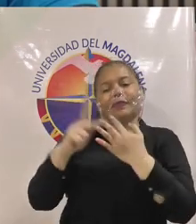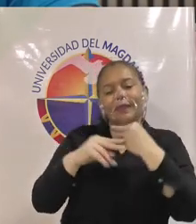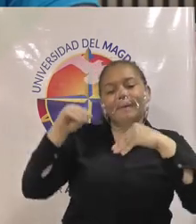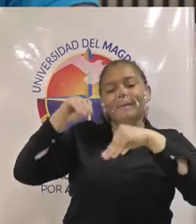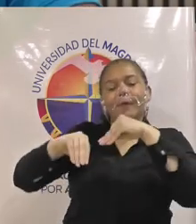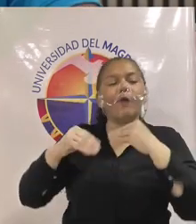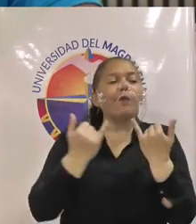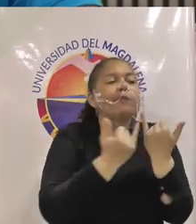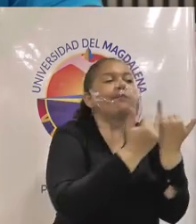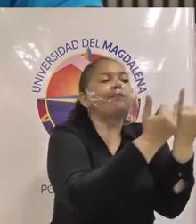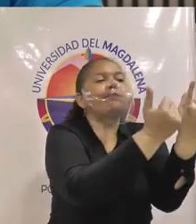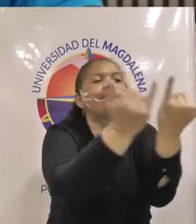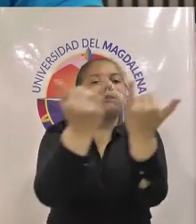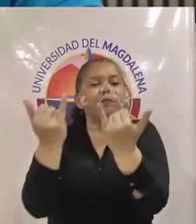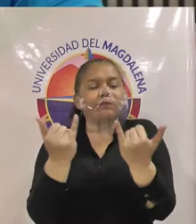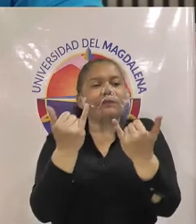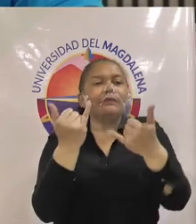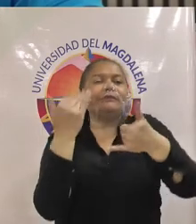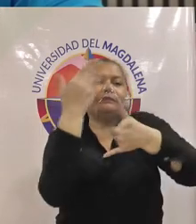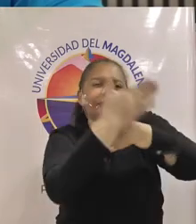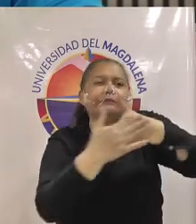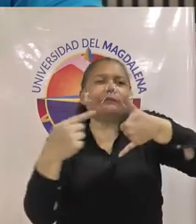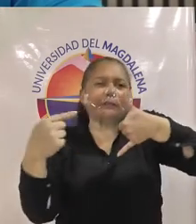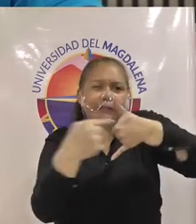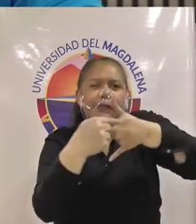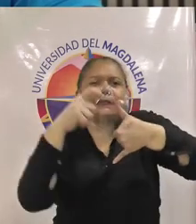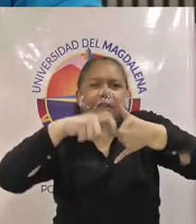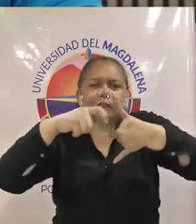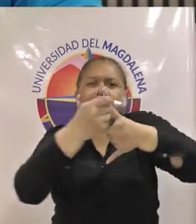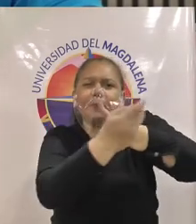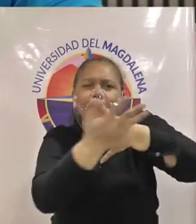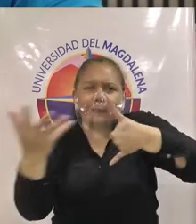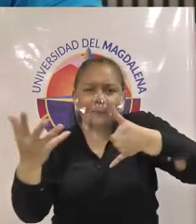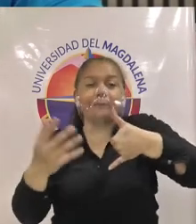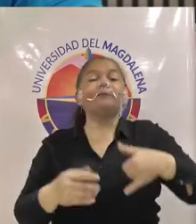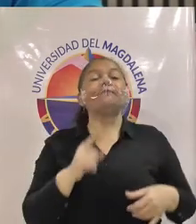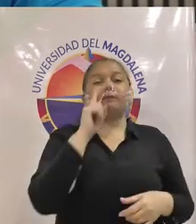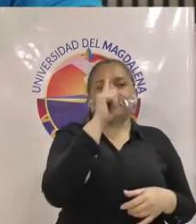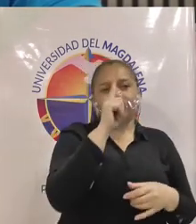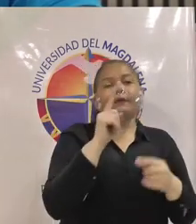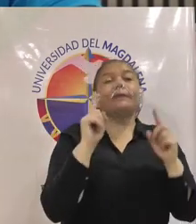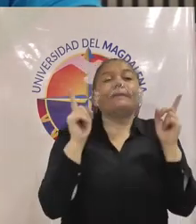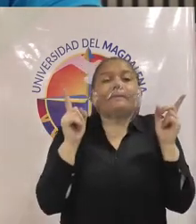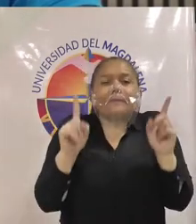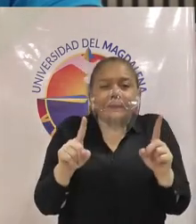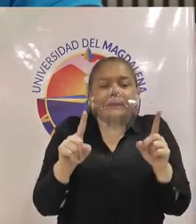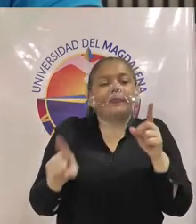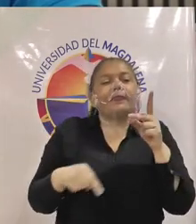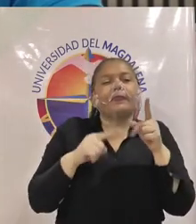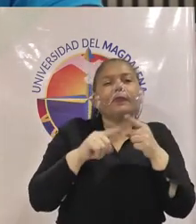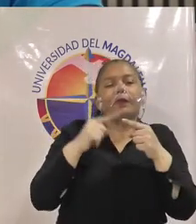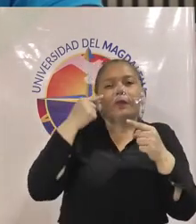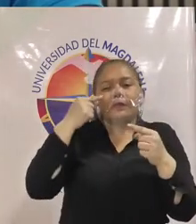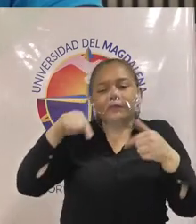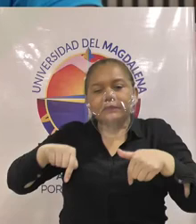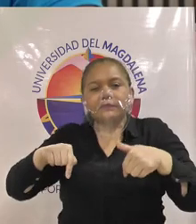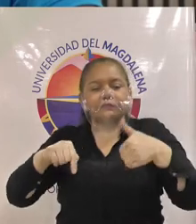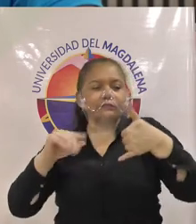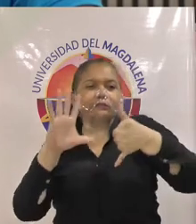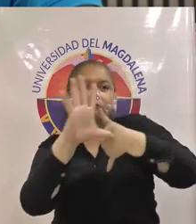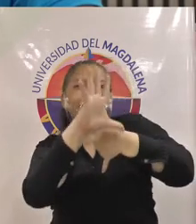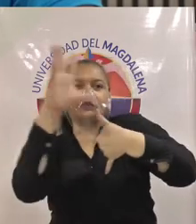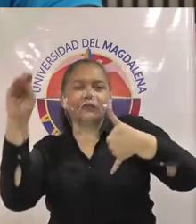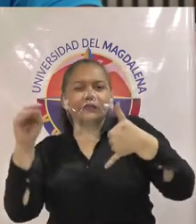la necesidad que hoy presenta la región también vamos a promover un observatorio de educación del Caribe